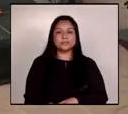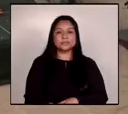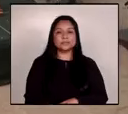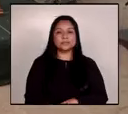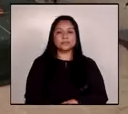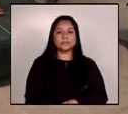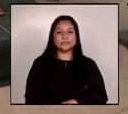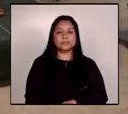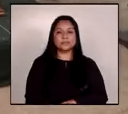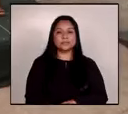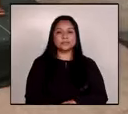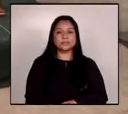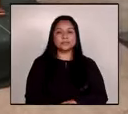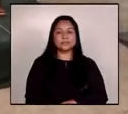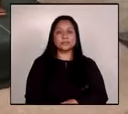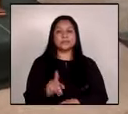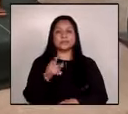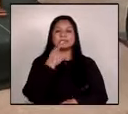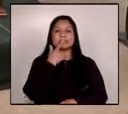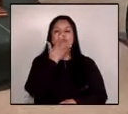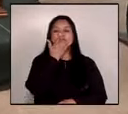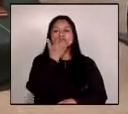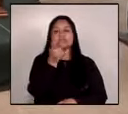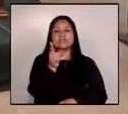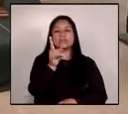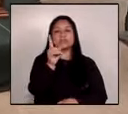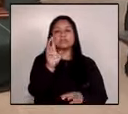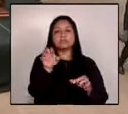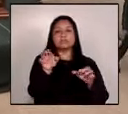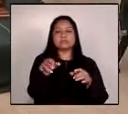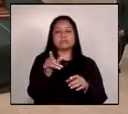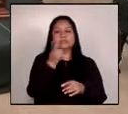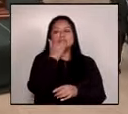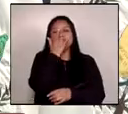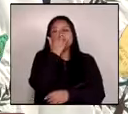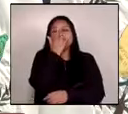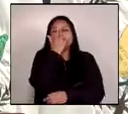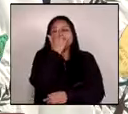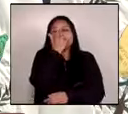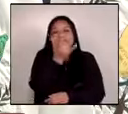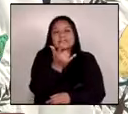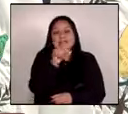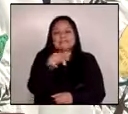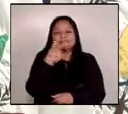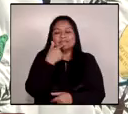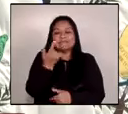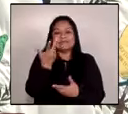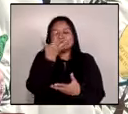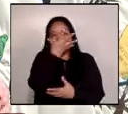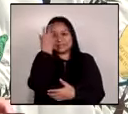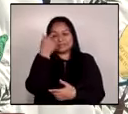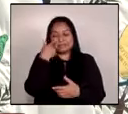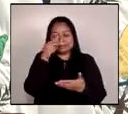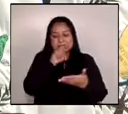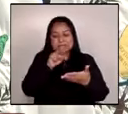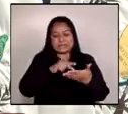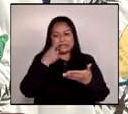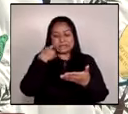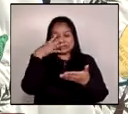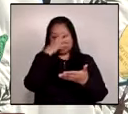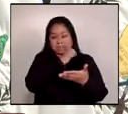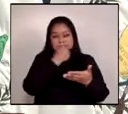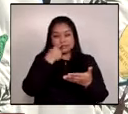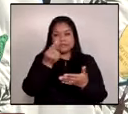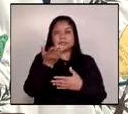Y quiero corregir una omisión con todas las excusas del caso problema de lectura para